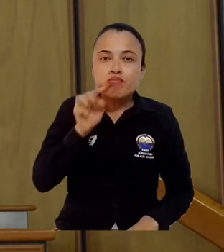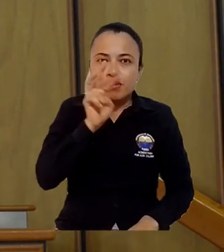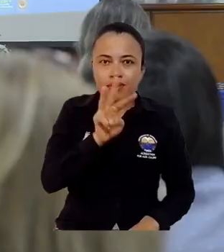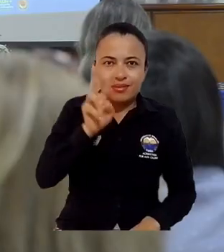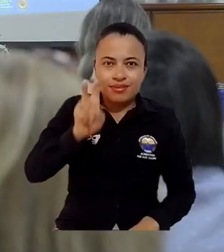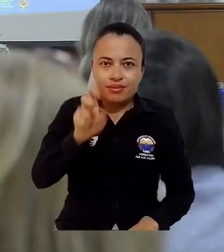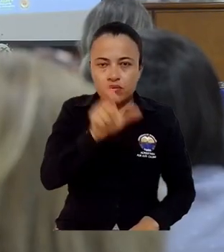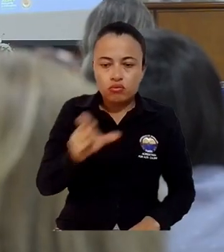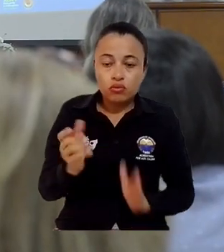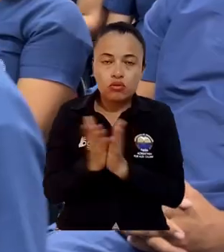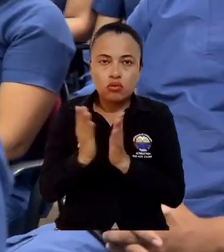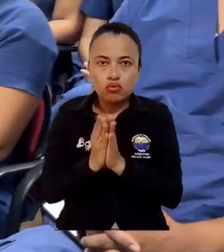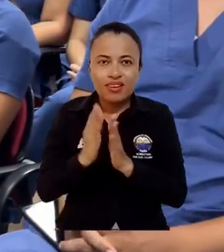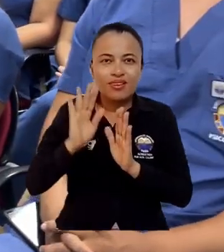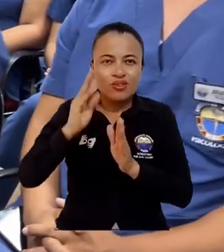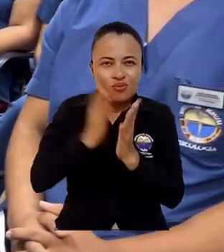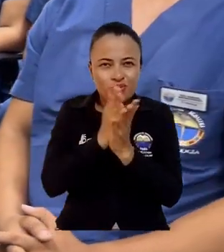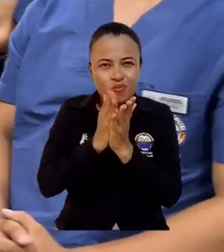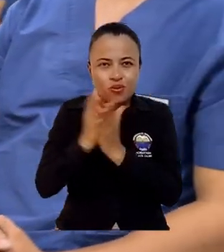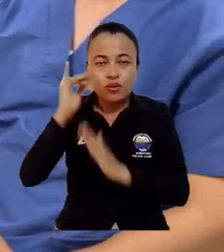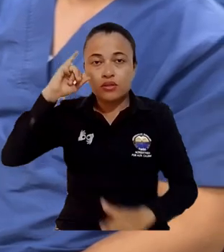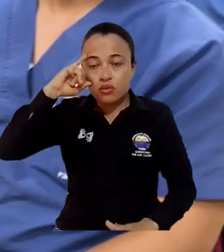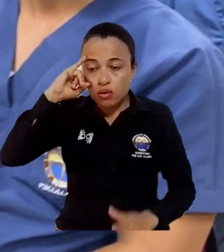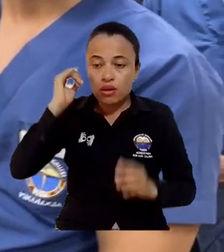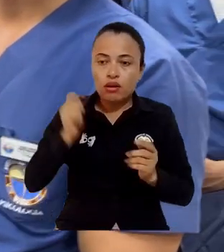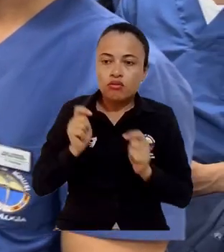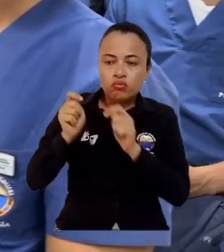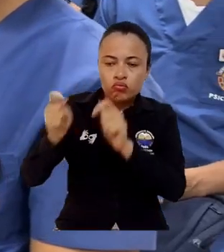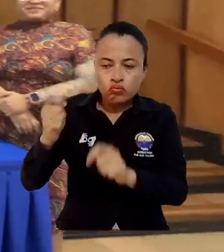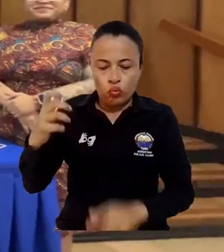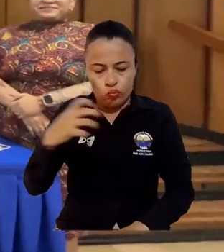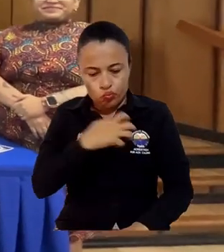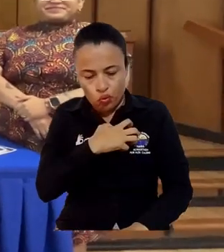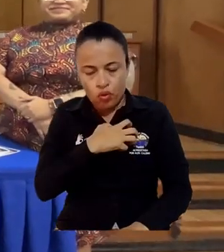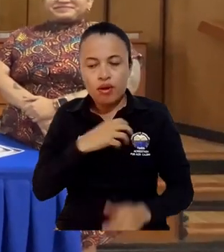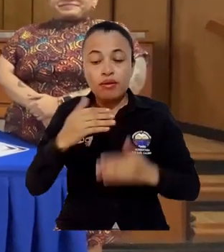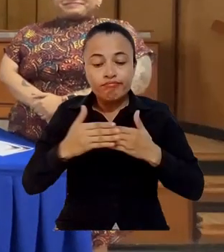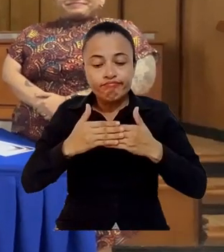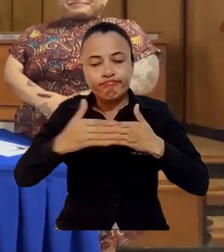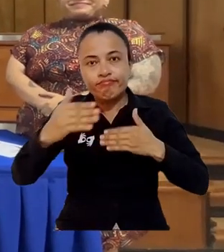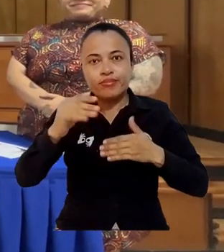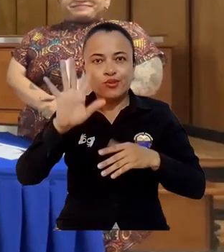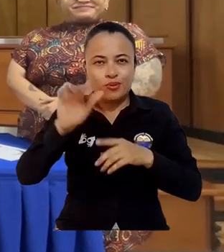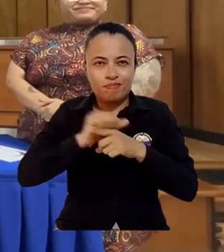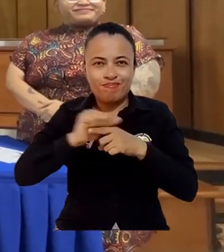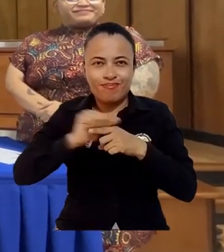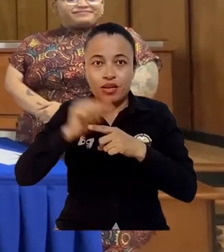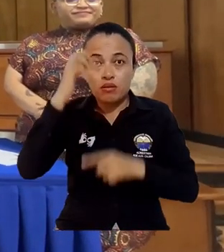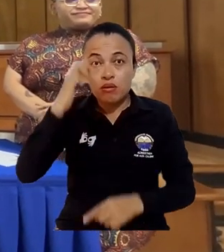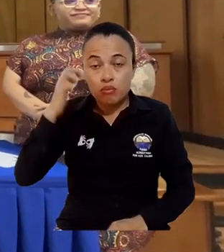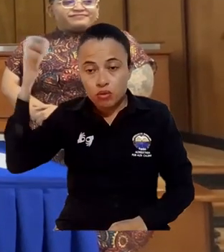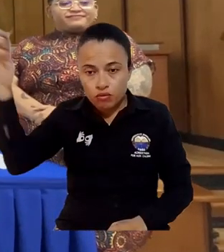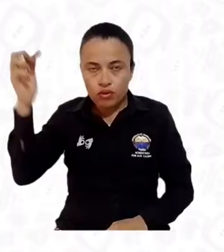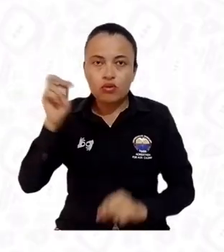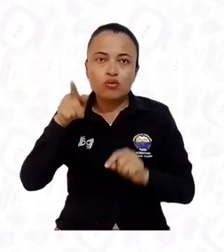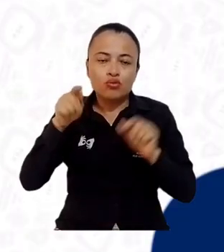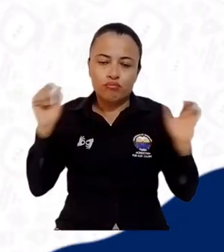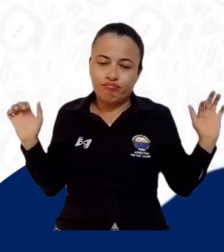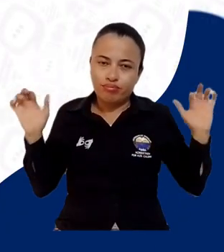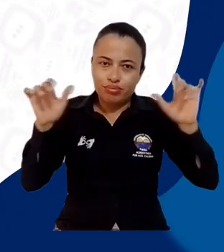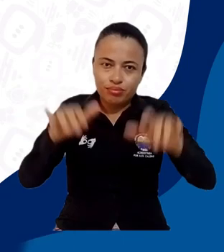insignias que simbolizan el inicio de sus prácticas profesionales durante una solemne ceremonia celebrada en la Universidad del Magdalena.